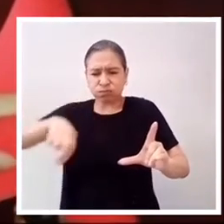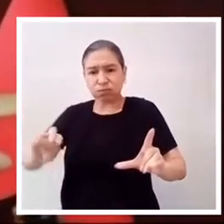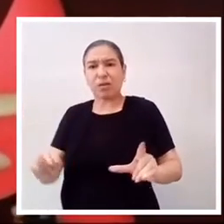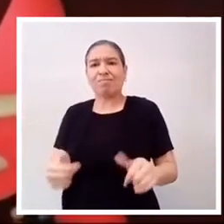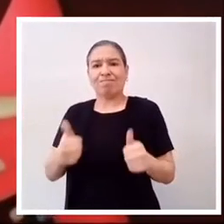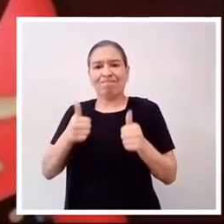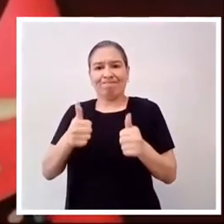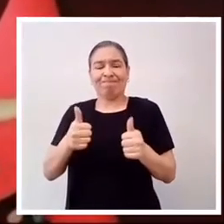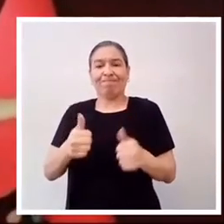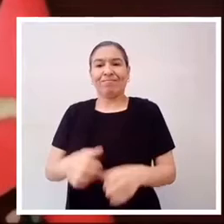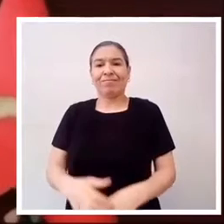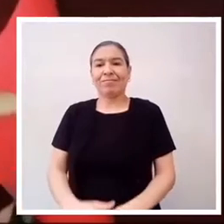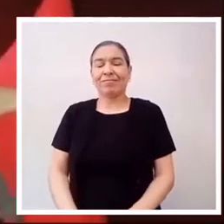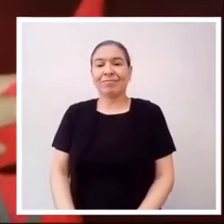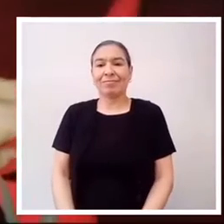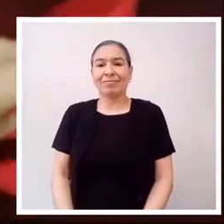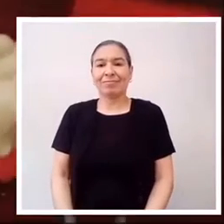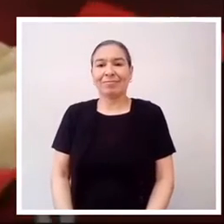trazo.